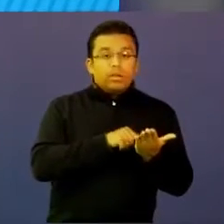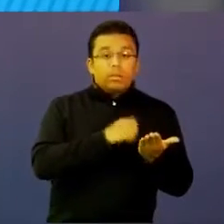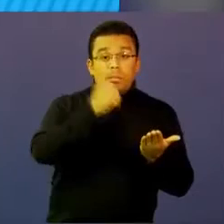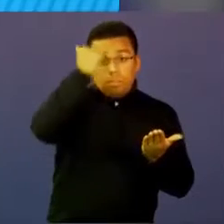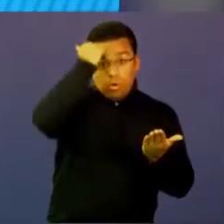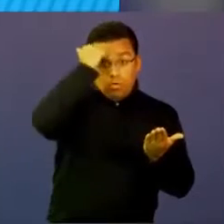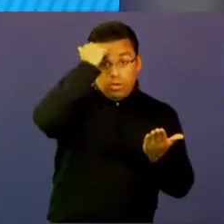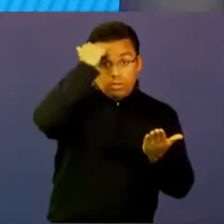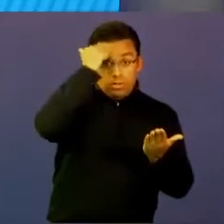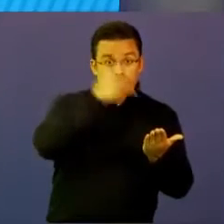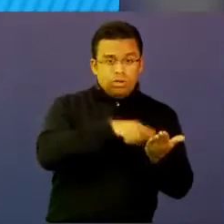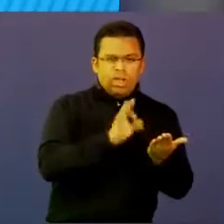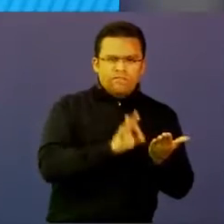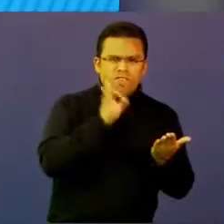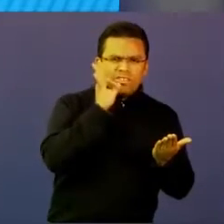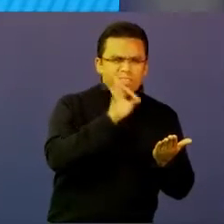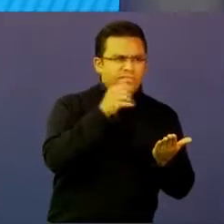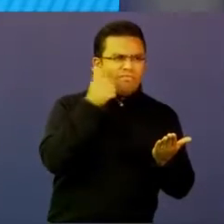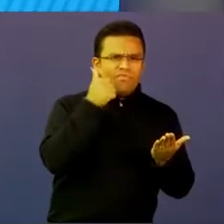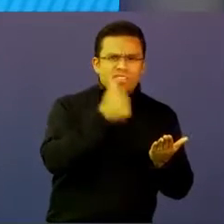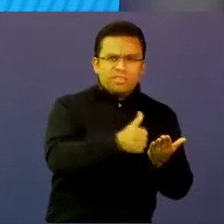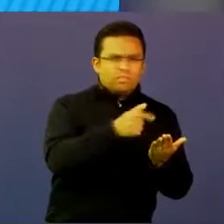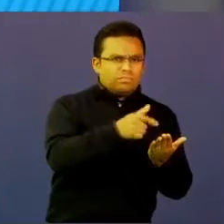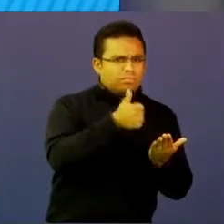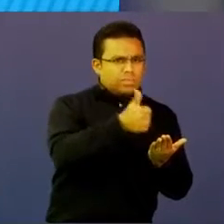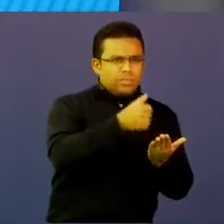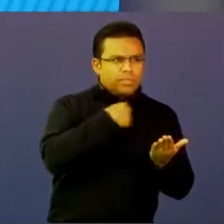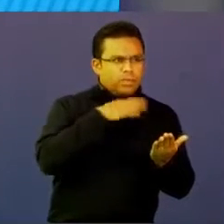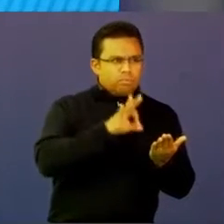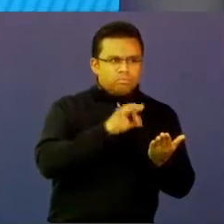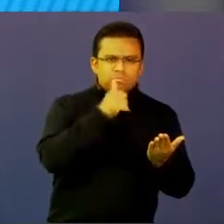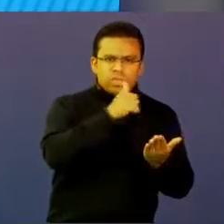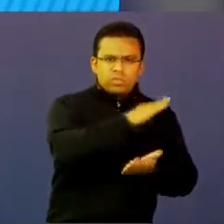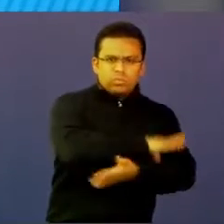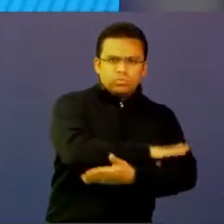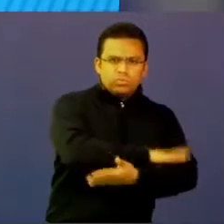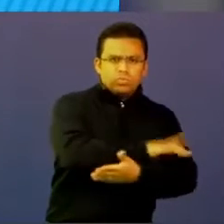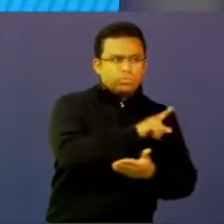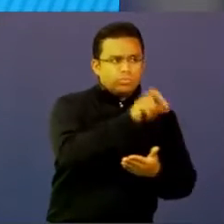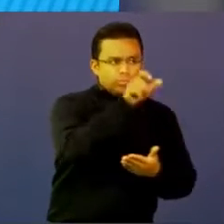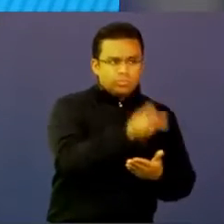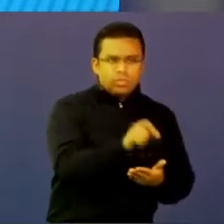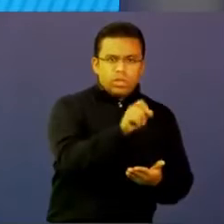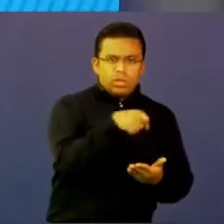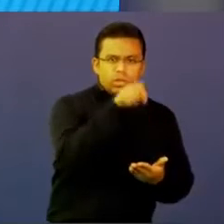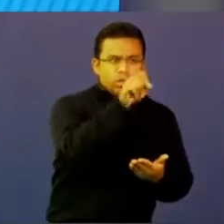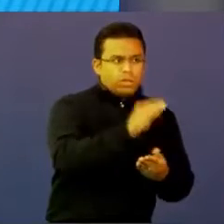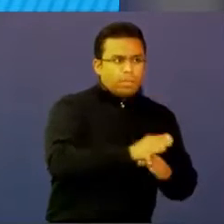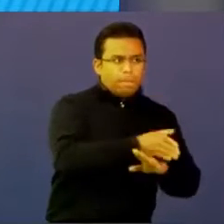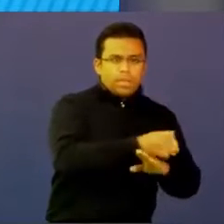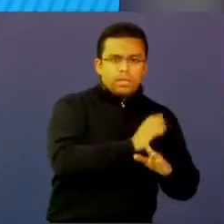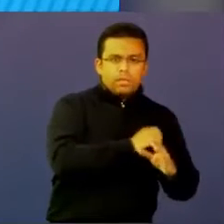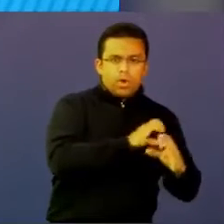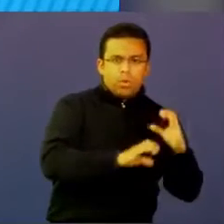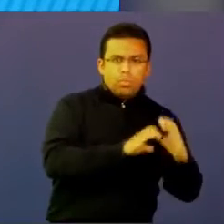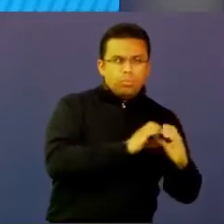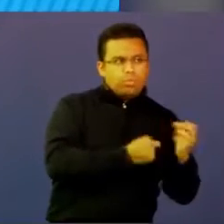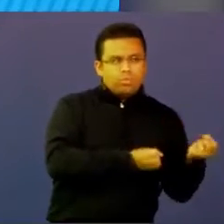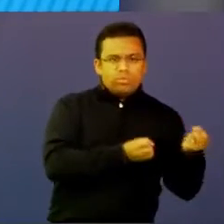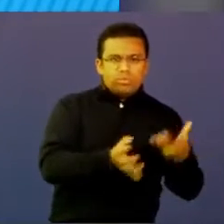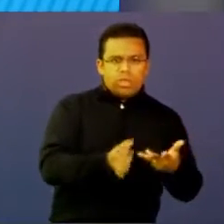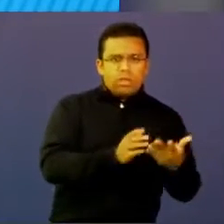maestro efectivo, un maestro significativo, un maestro mediador de los procesos de aprendizaje